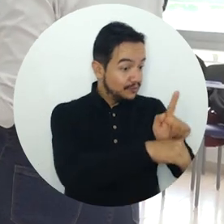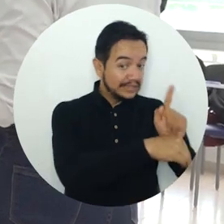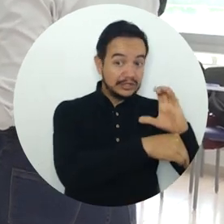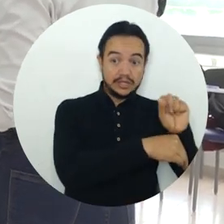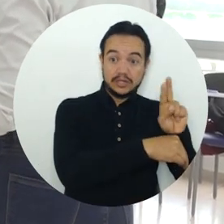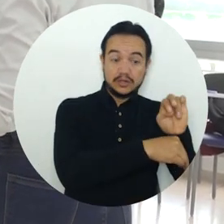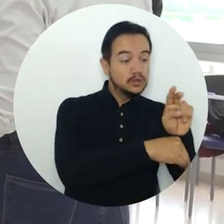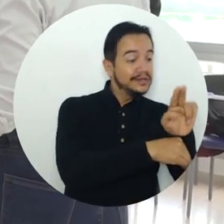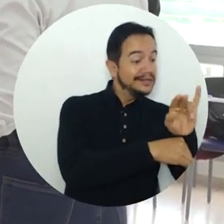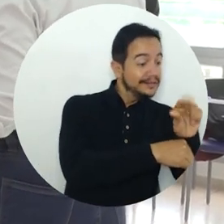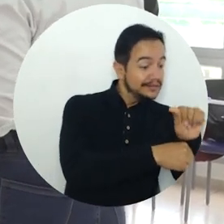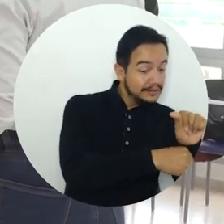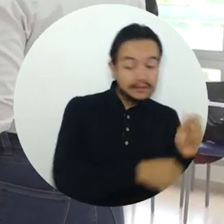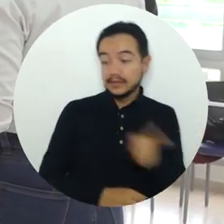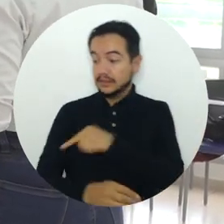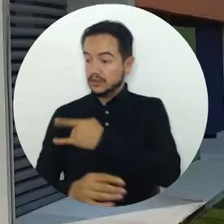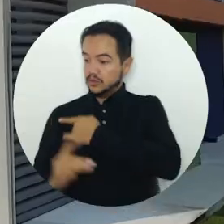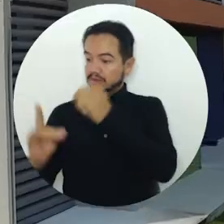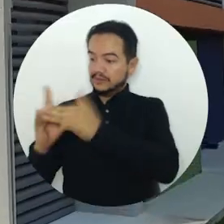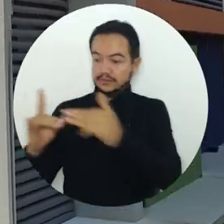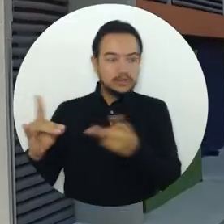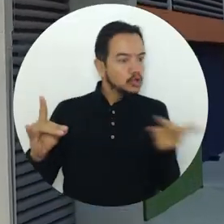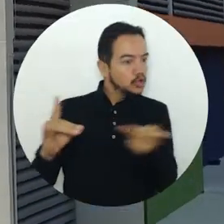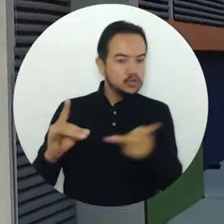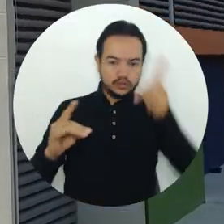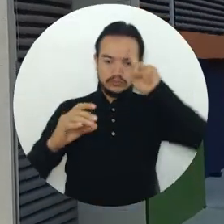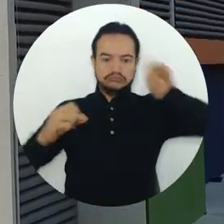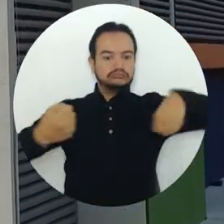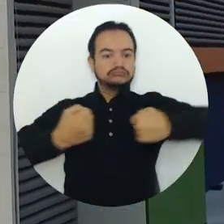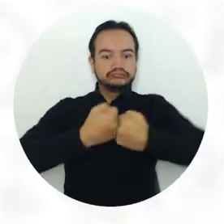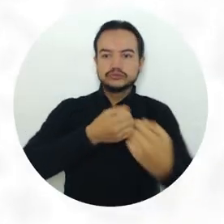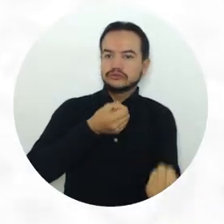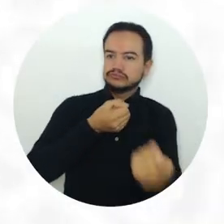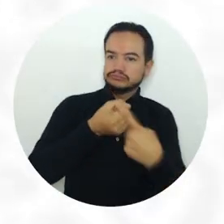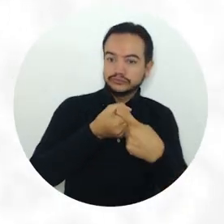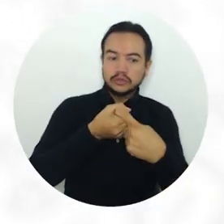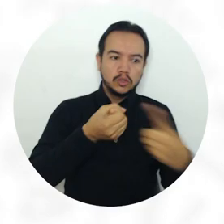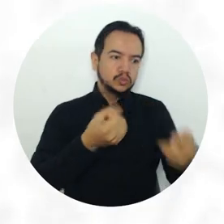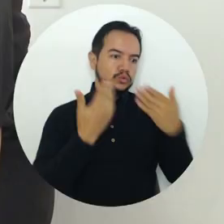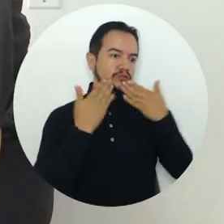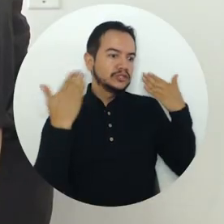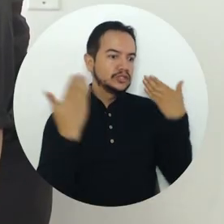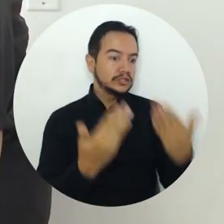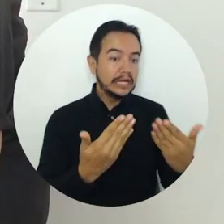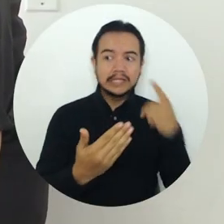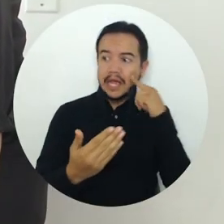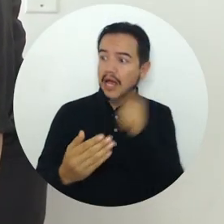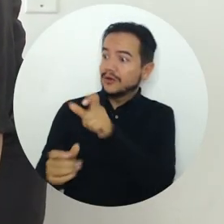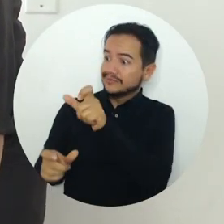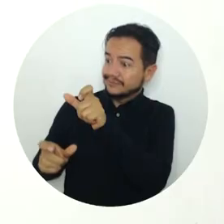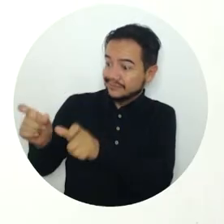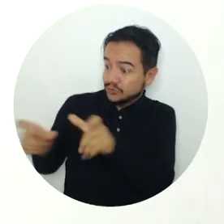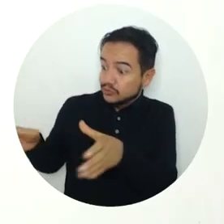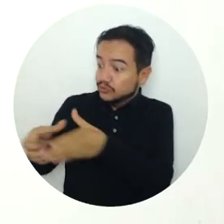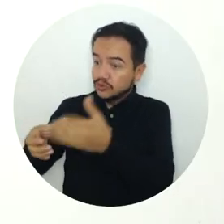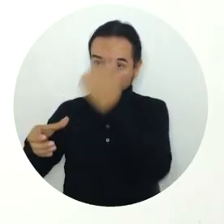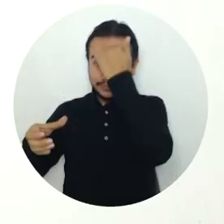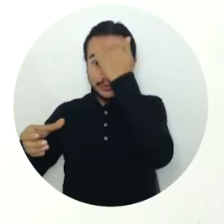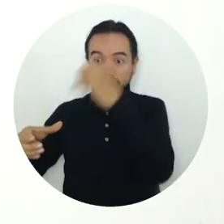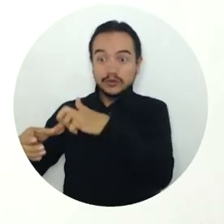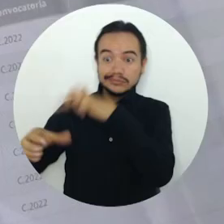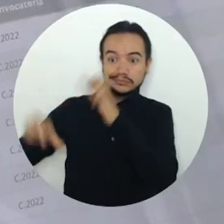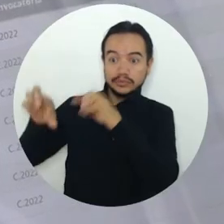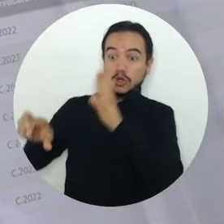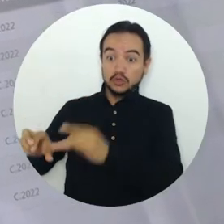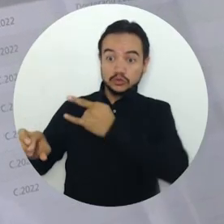Gracias a la reactivación del convenio de becas entre la Universidad del Magdalena y la Fundación Carolina, docentes de la Alma Mater pueden realizar